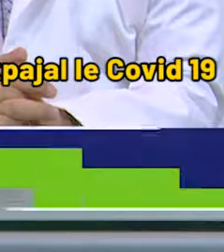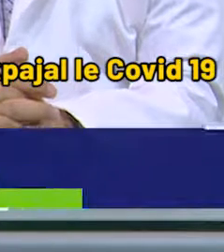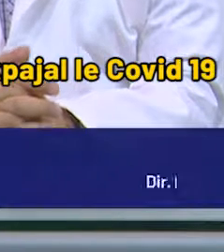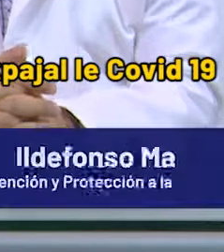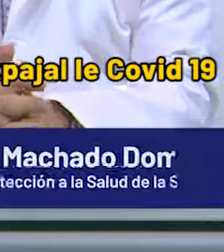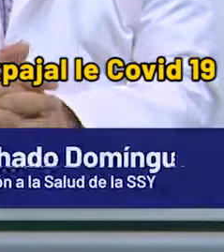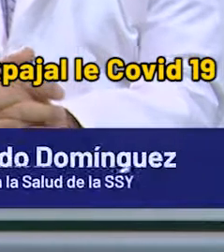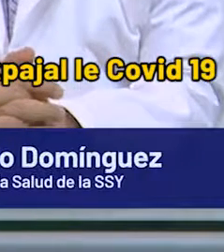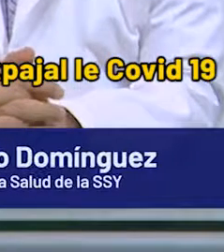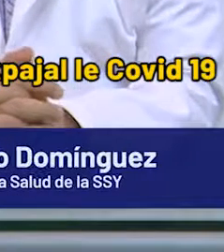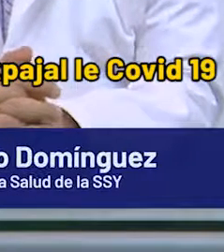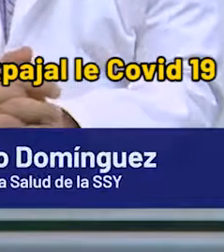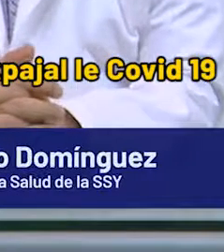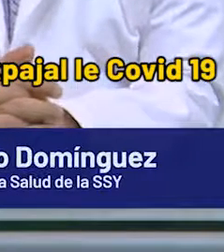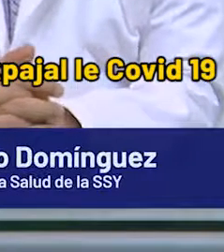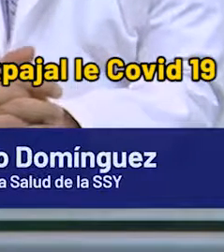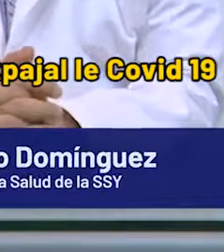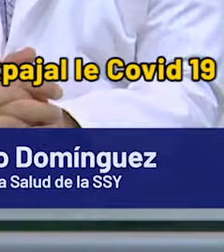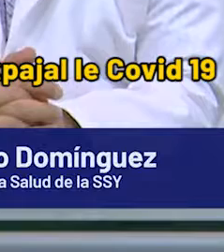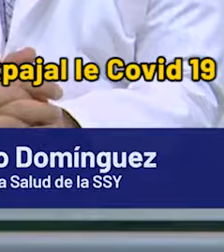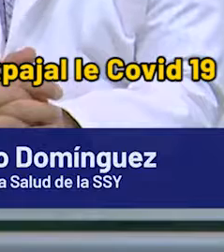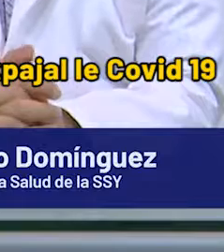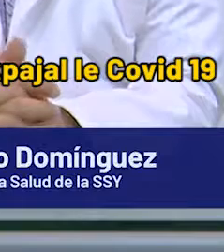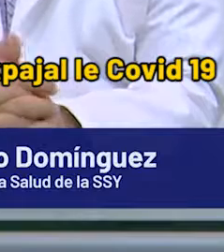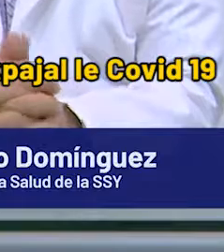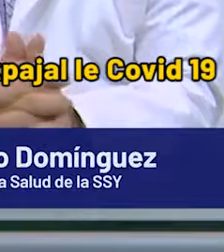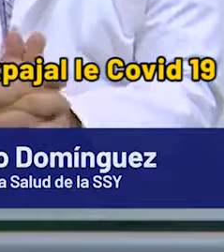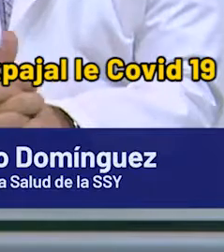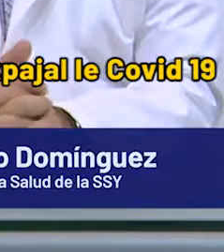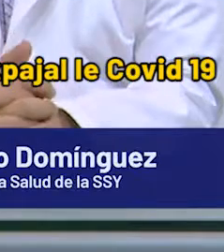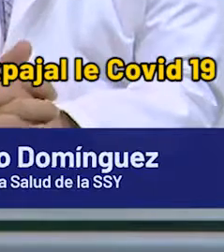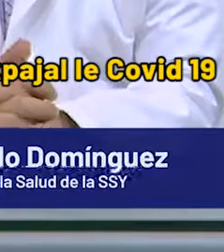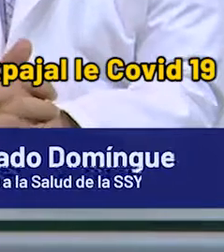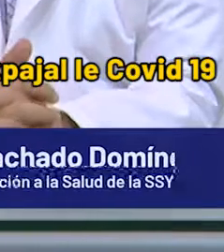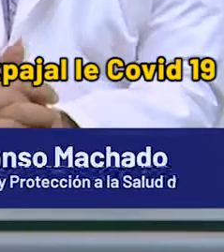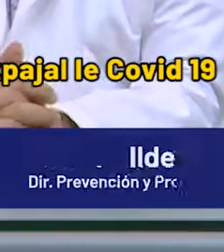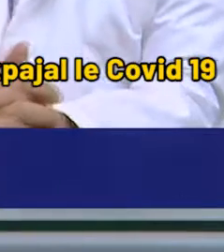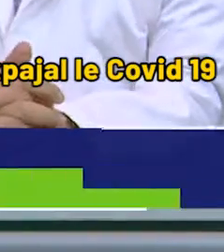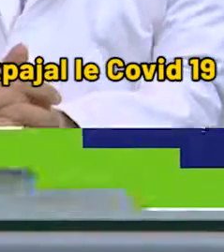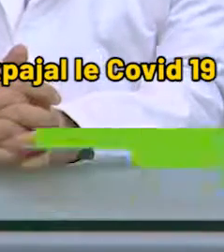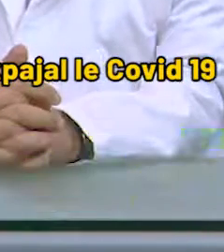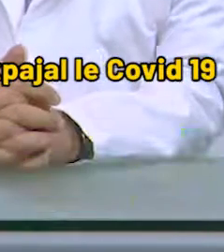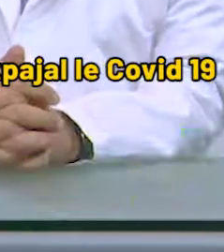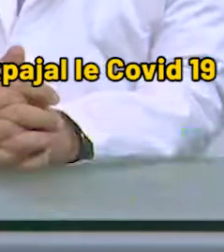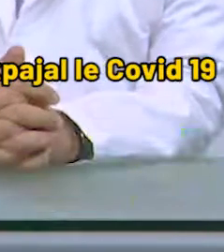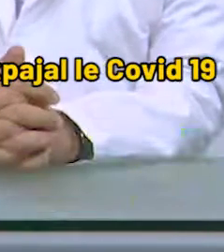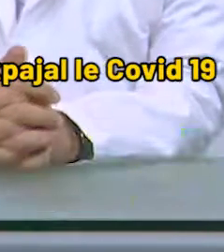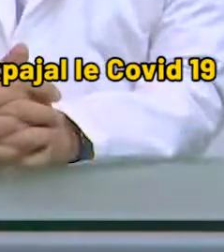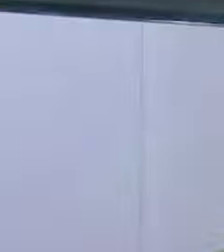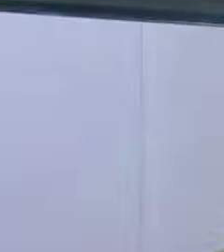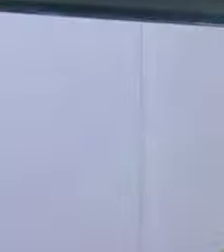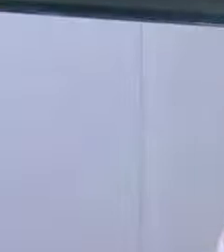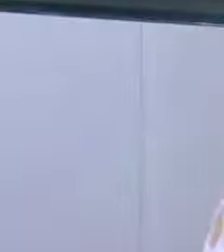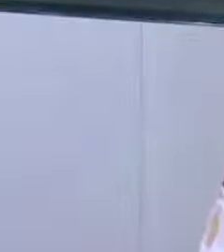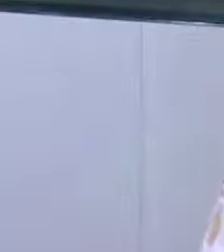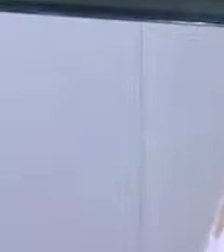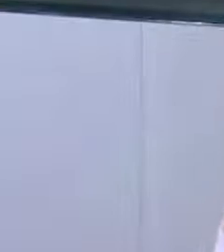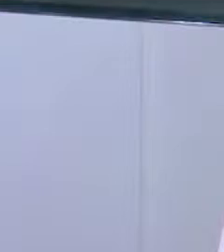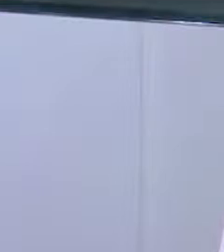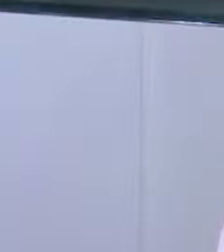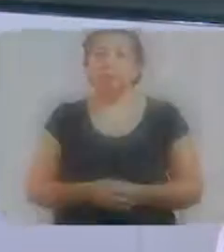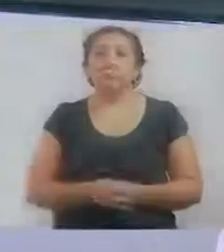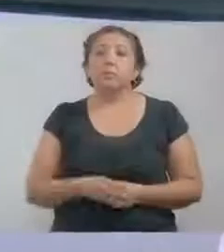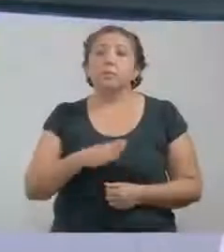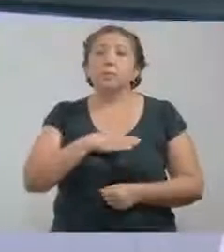Buenas tardes, en este momento haremos la información diaria relacionada con el COVID-19. Doctor Isaac, por favor. Muchas gracias, doctor Machado.